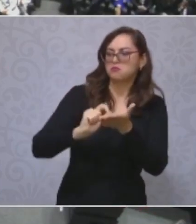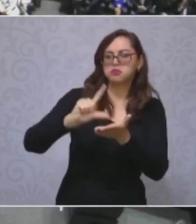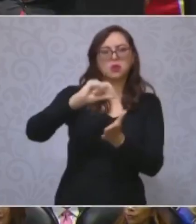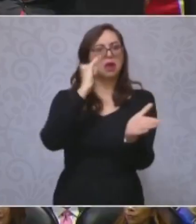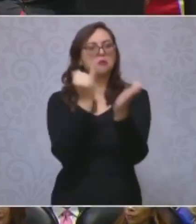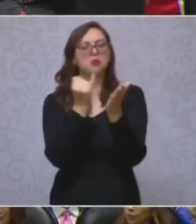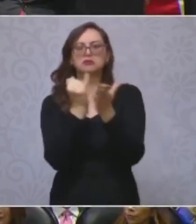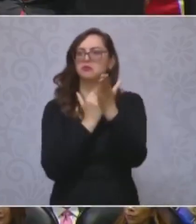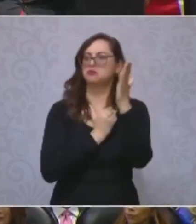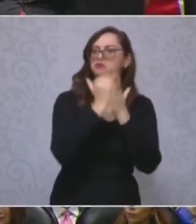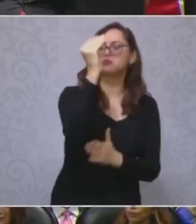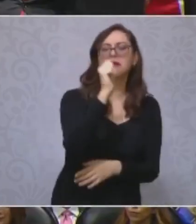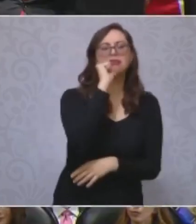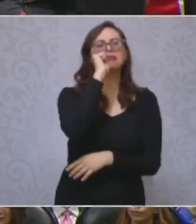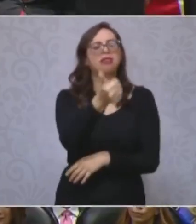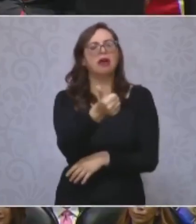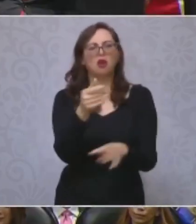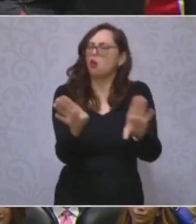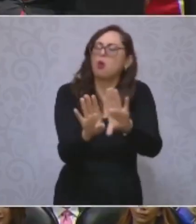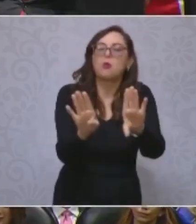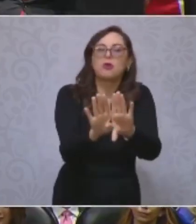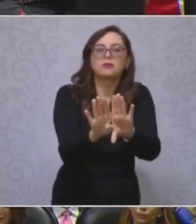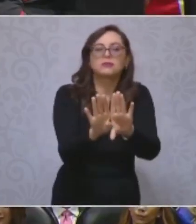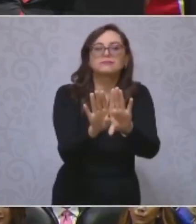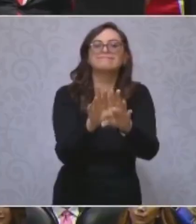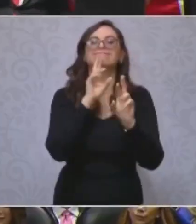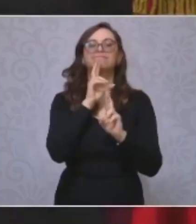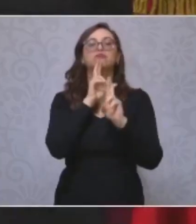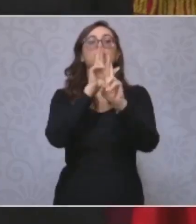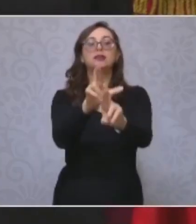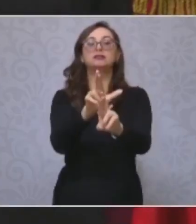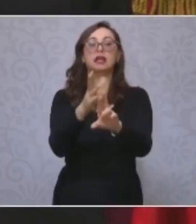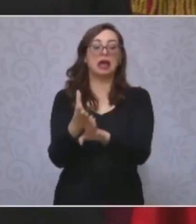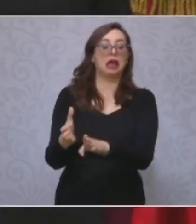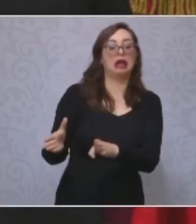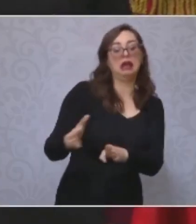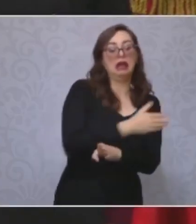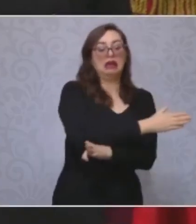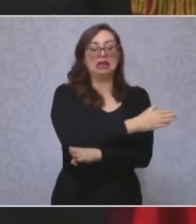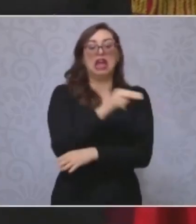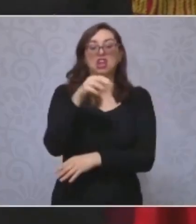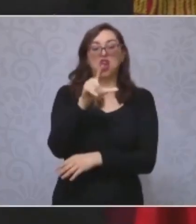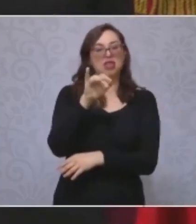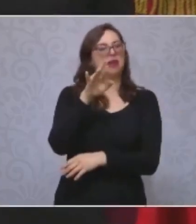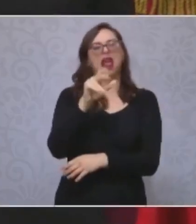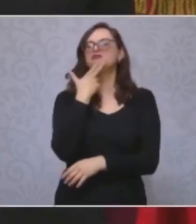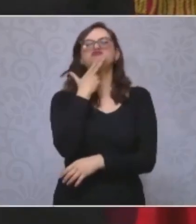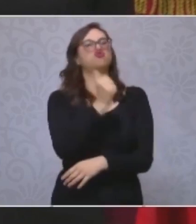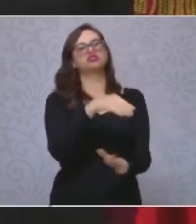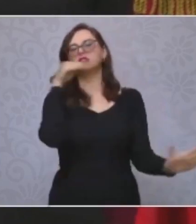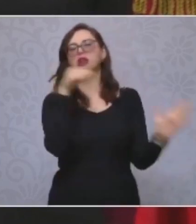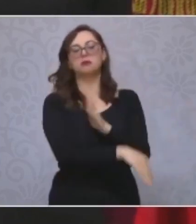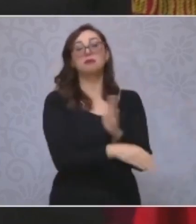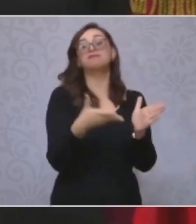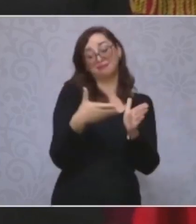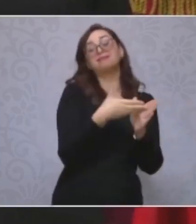es, cambió el modelo de desarrollo del país, del fracasado modelo neoliberal y el